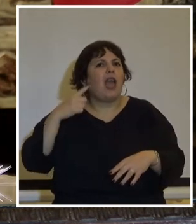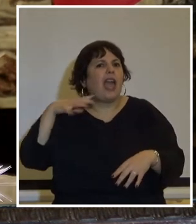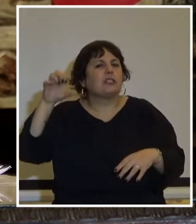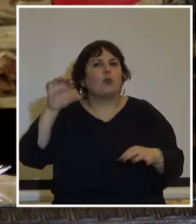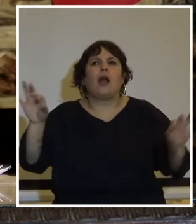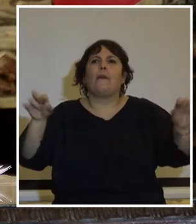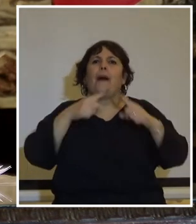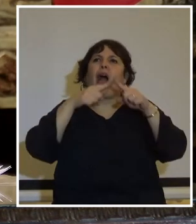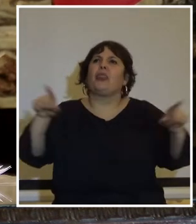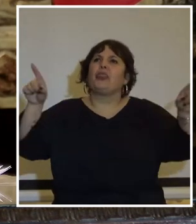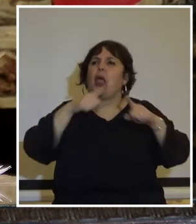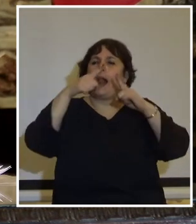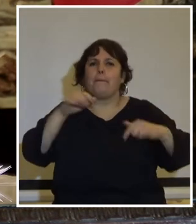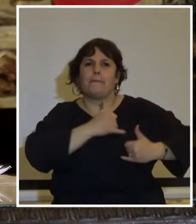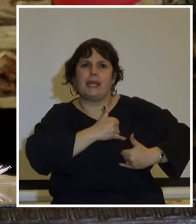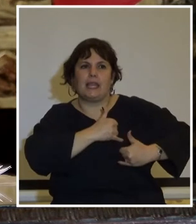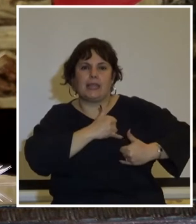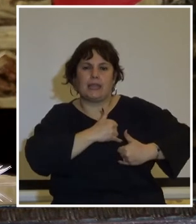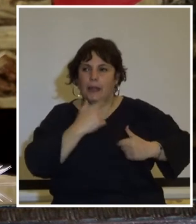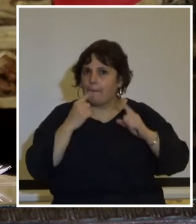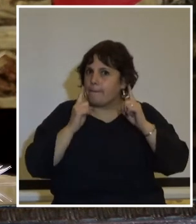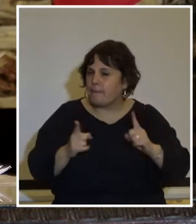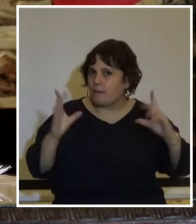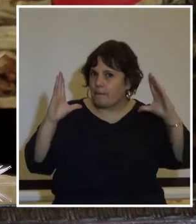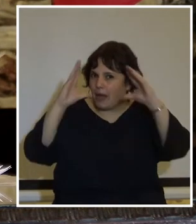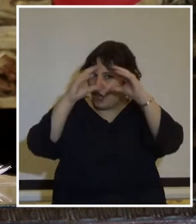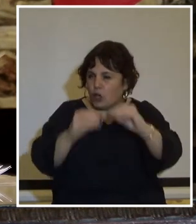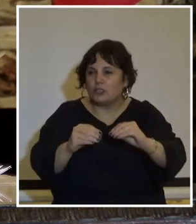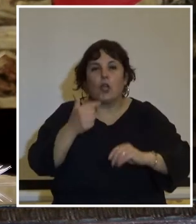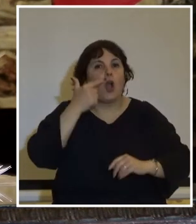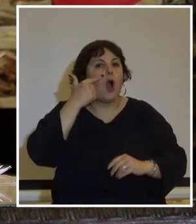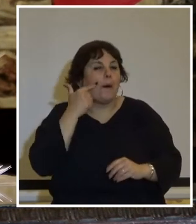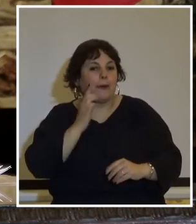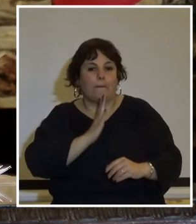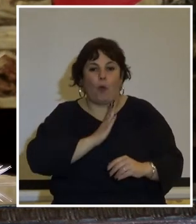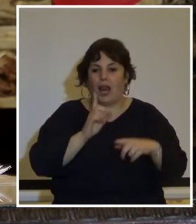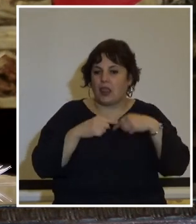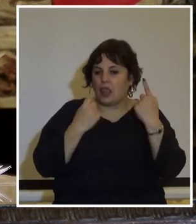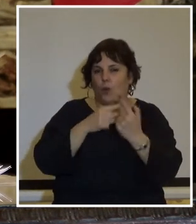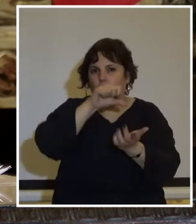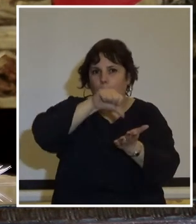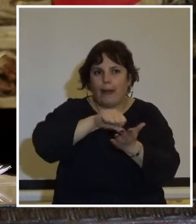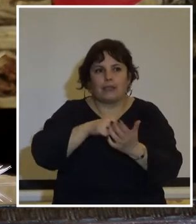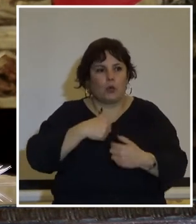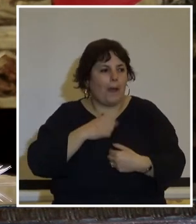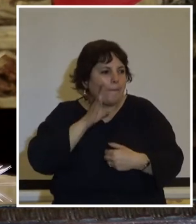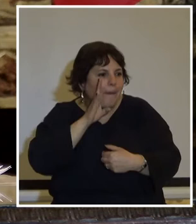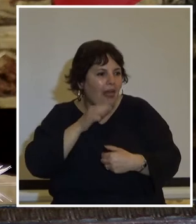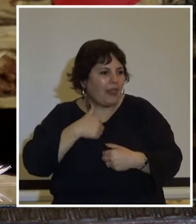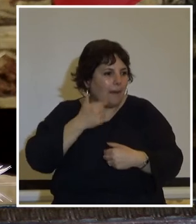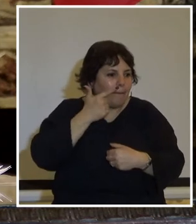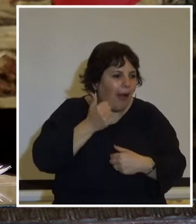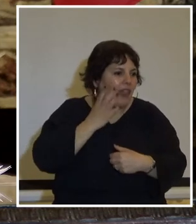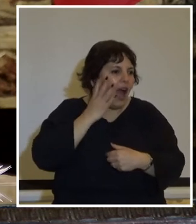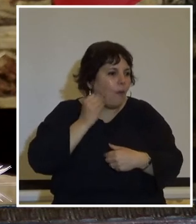bandas militares esa misma noche los hombres y mujeres de nuestro país nuestras madres y padres nuestras